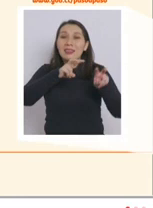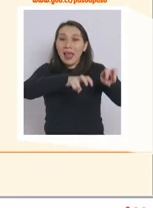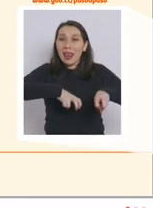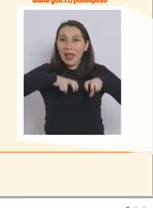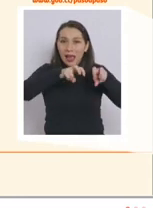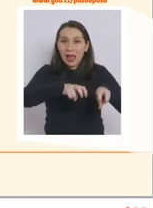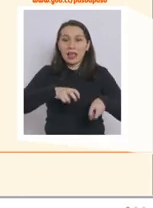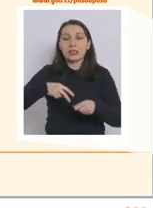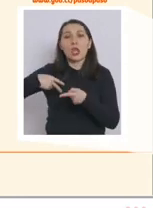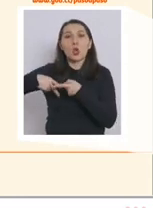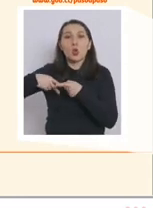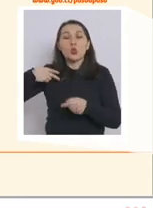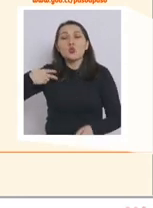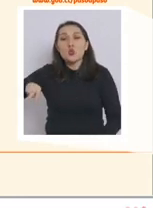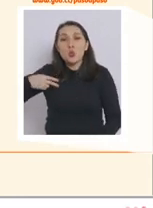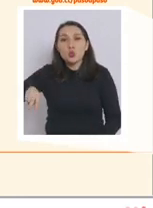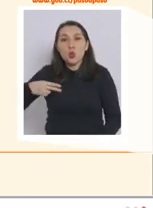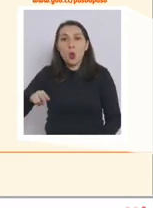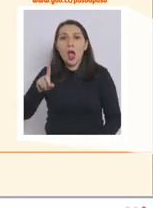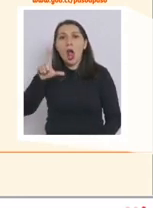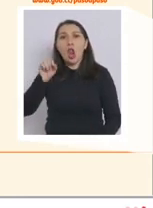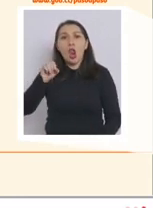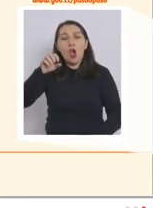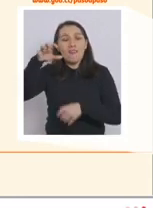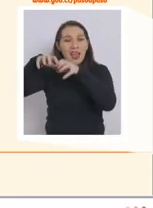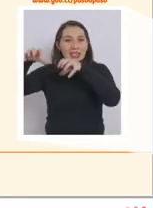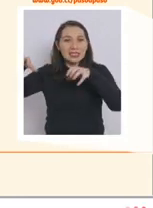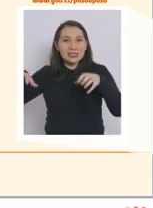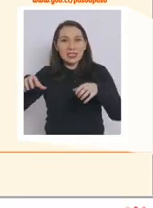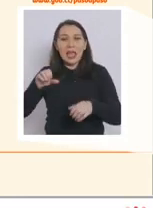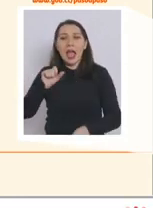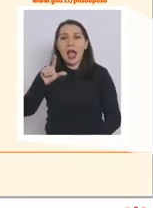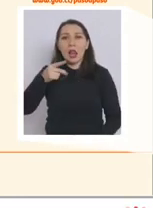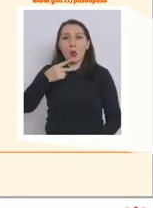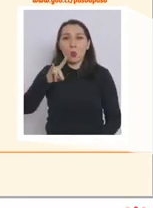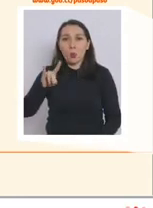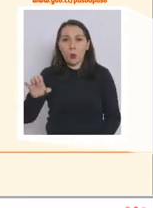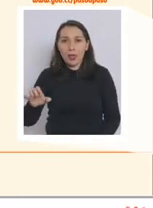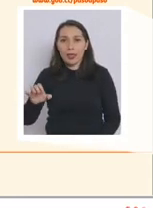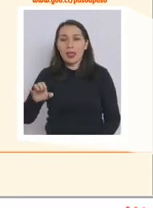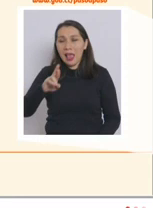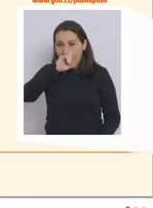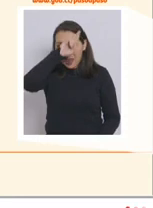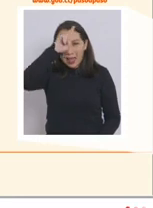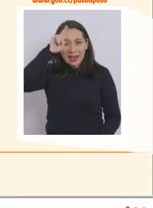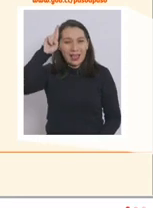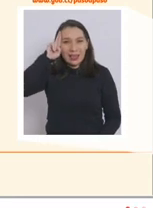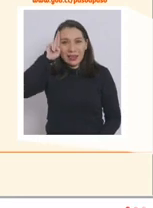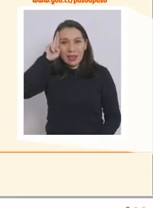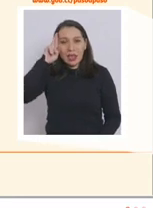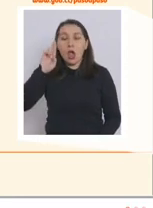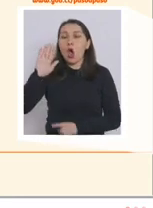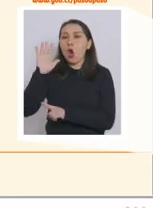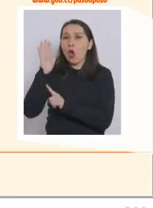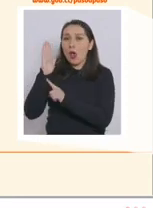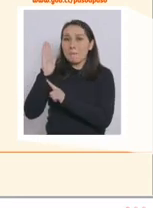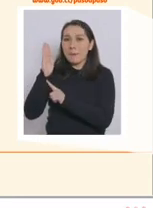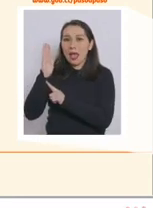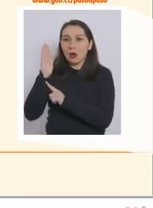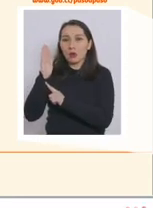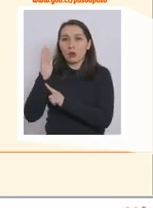Ñuñoa, Lobarnechea, Alhue, La Reina, Lo Espejo,